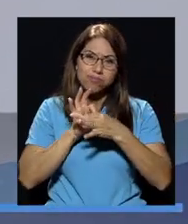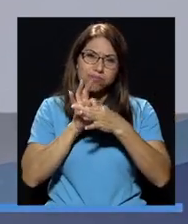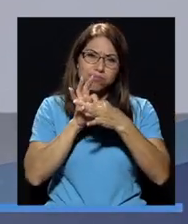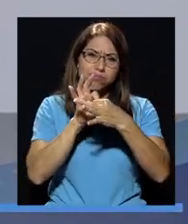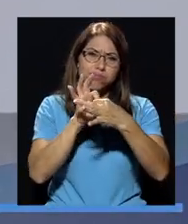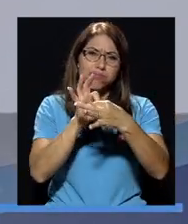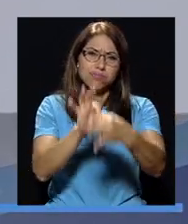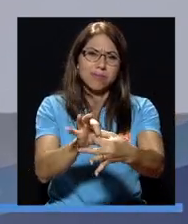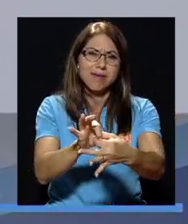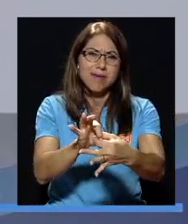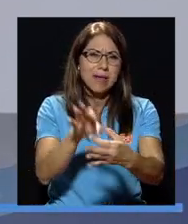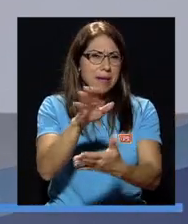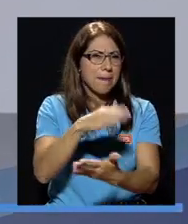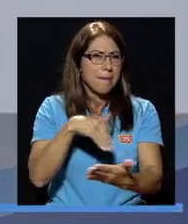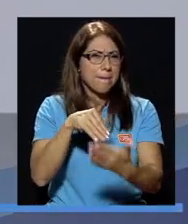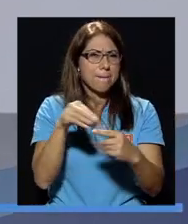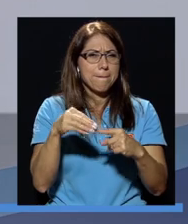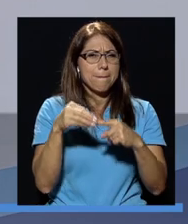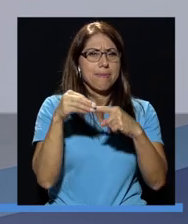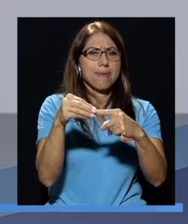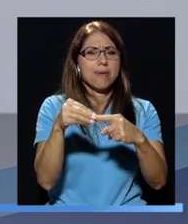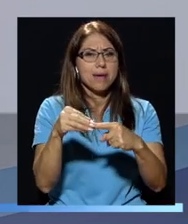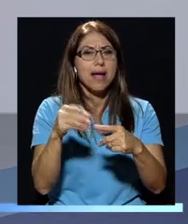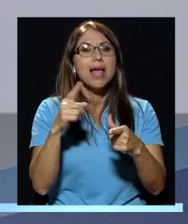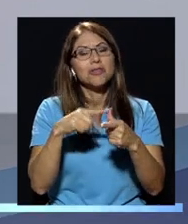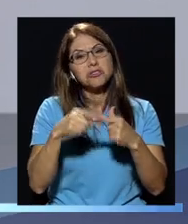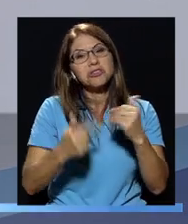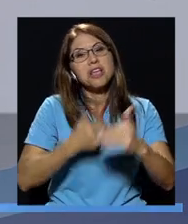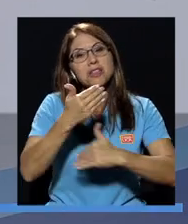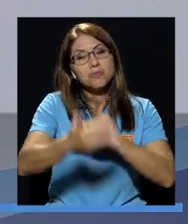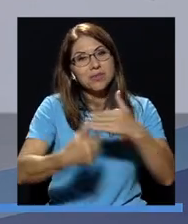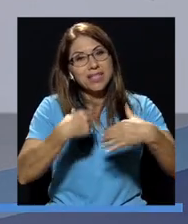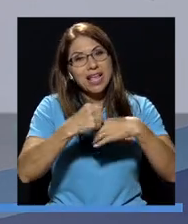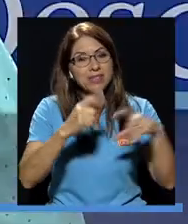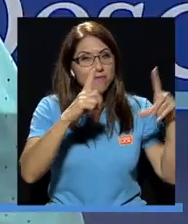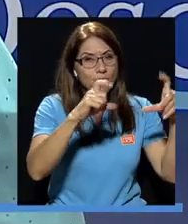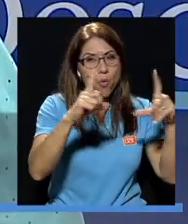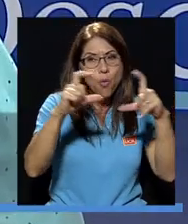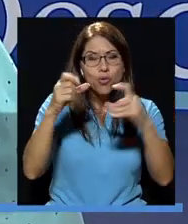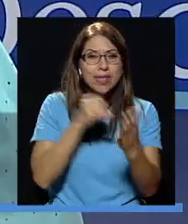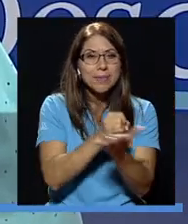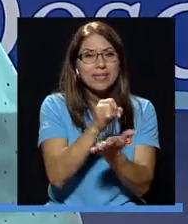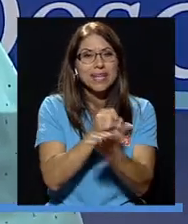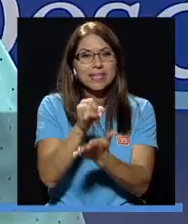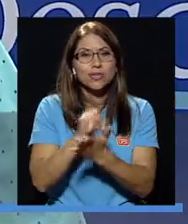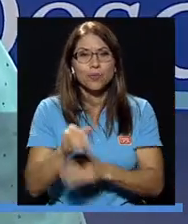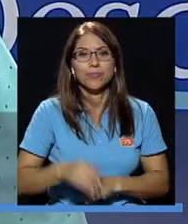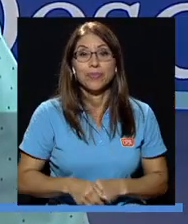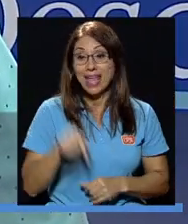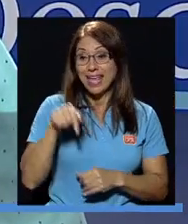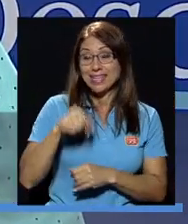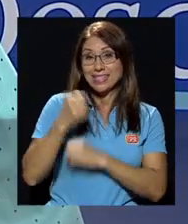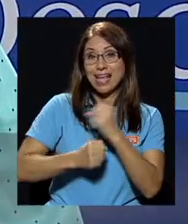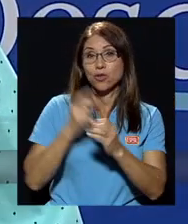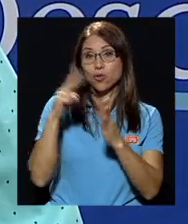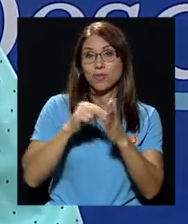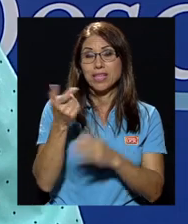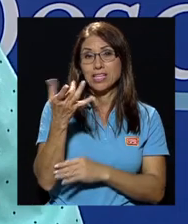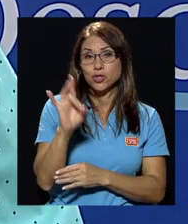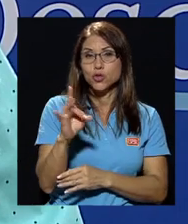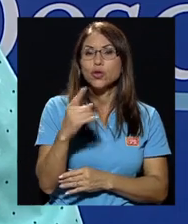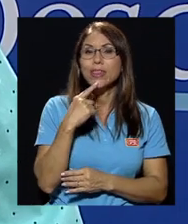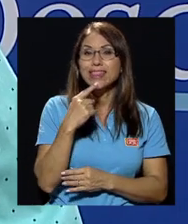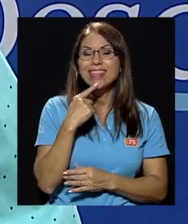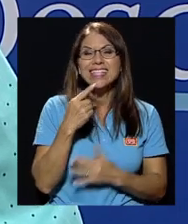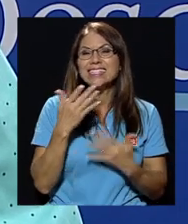y de ahí desarrollamos todo lo que es la fotografía, todo lo que es la investigación. Para este 2018, dice la portada acá del calendario,